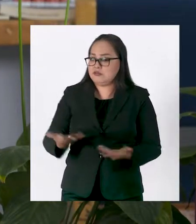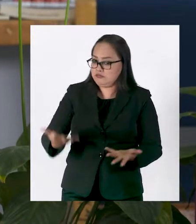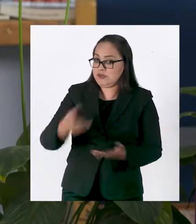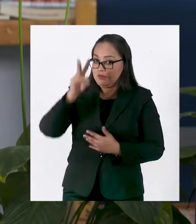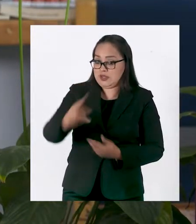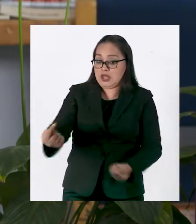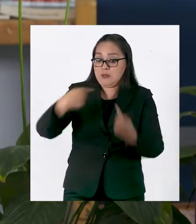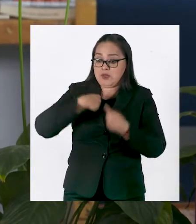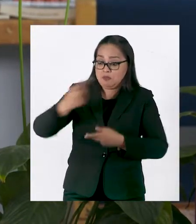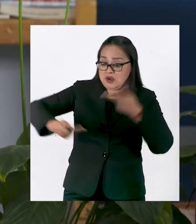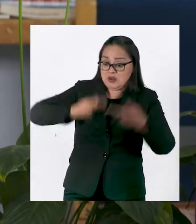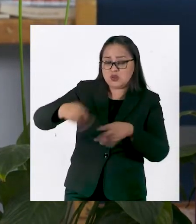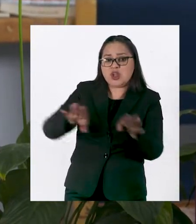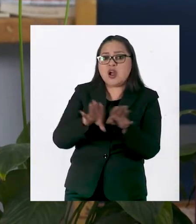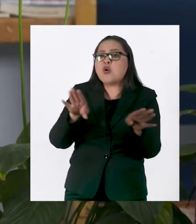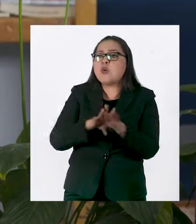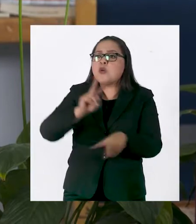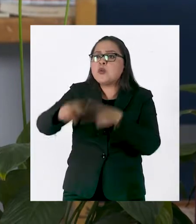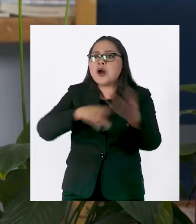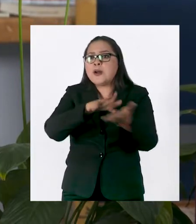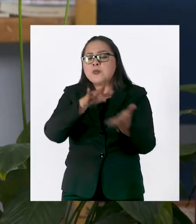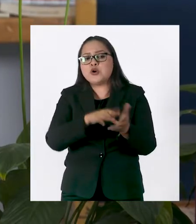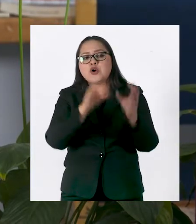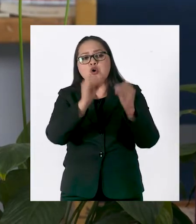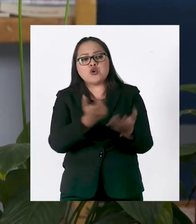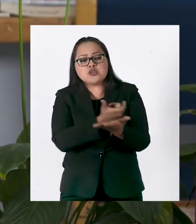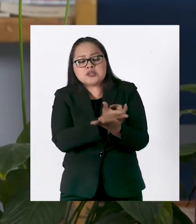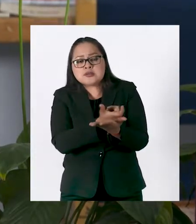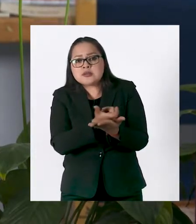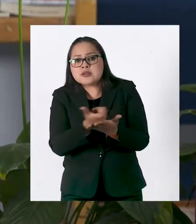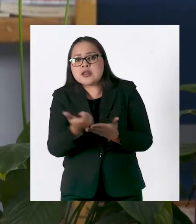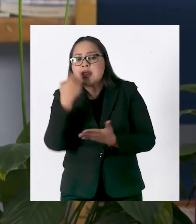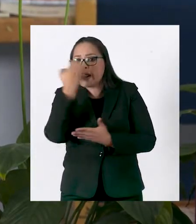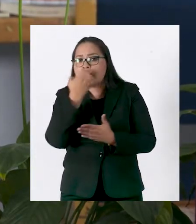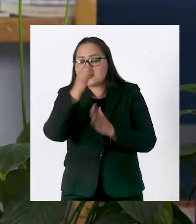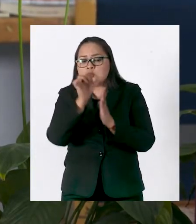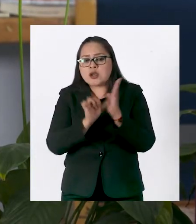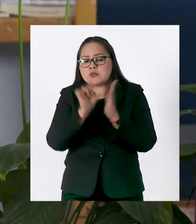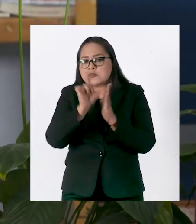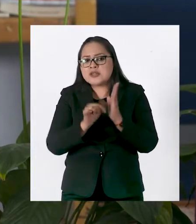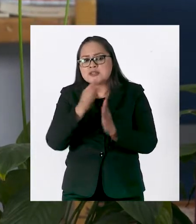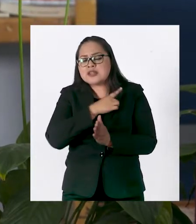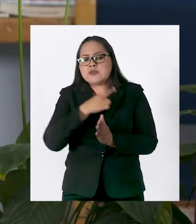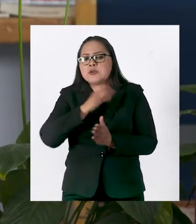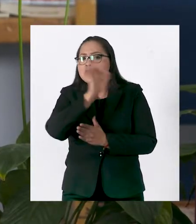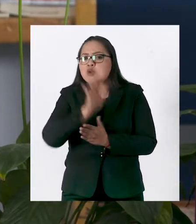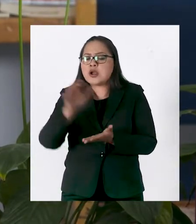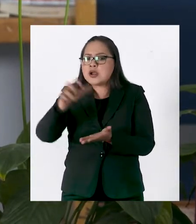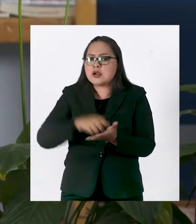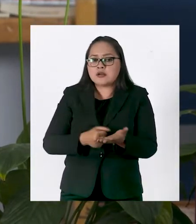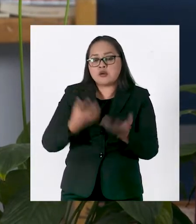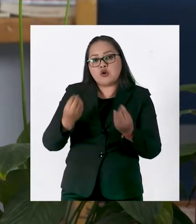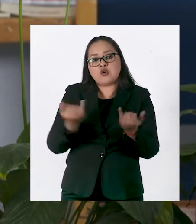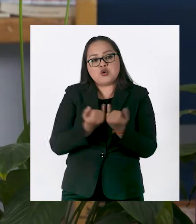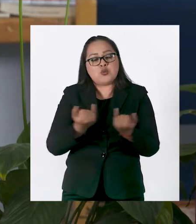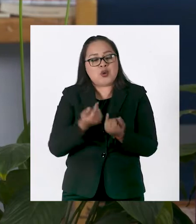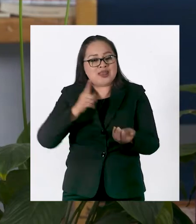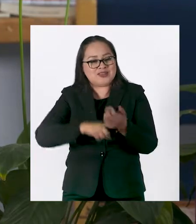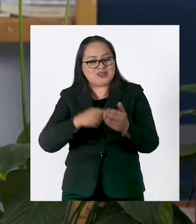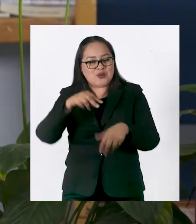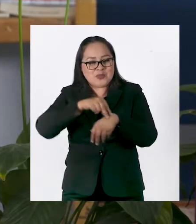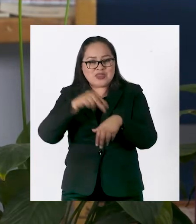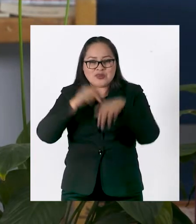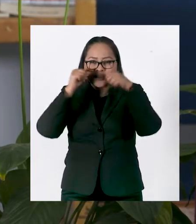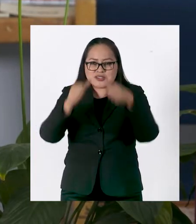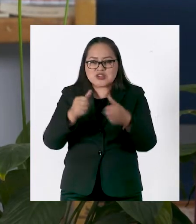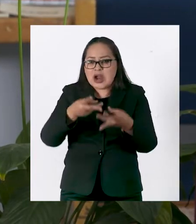No creo que nos puedan cuestionar el que pidamos que las colegiaturas sean deducibles al 100%, igual los gastos